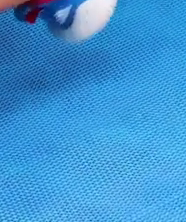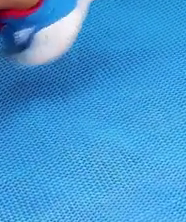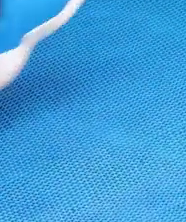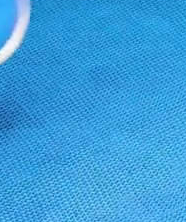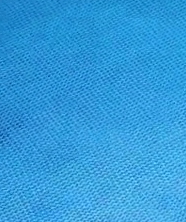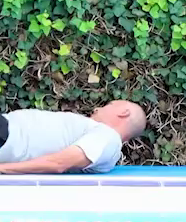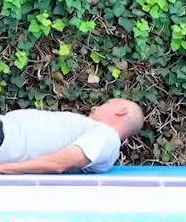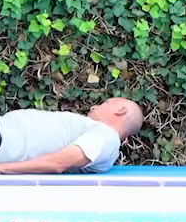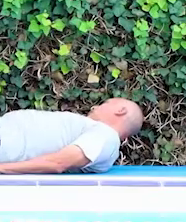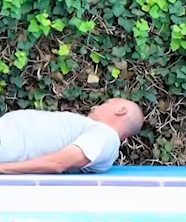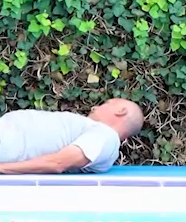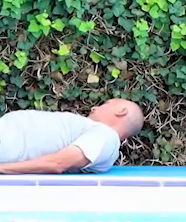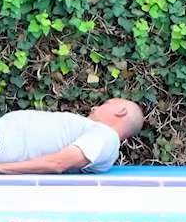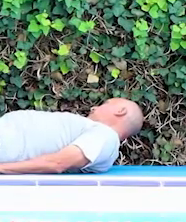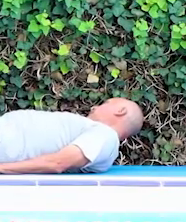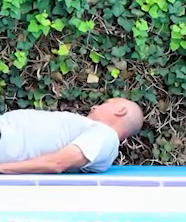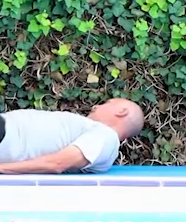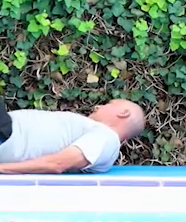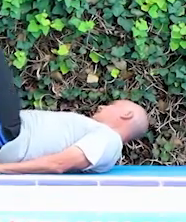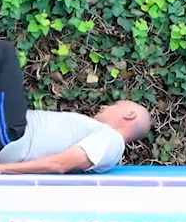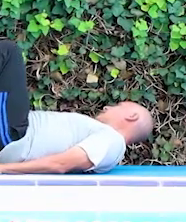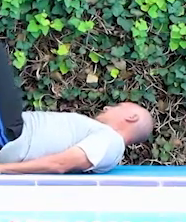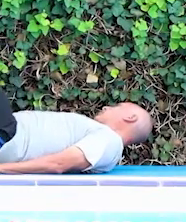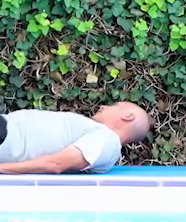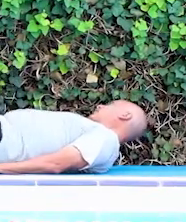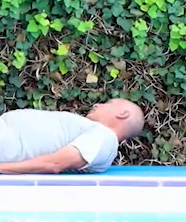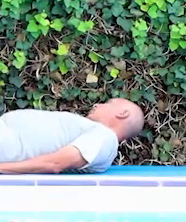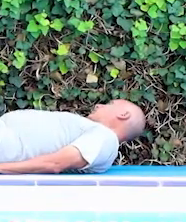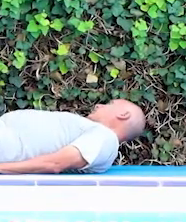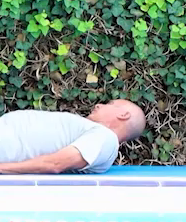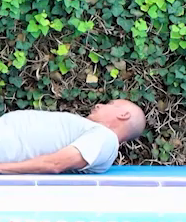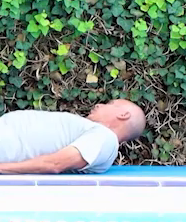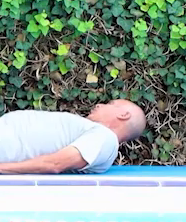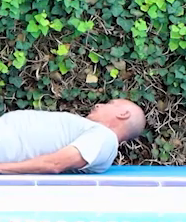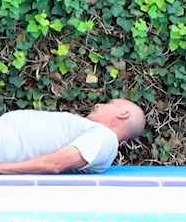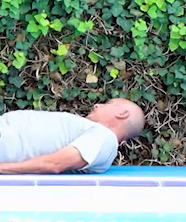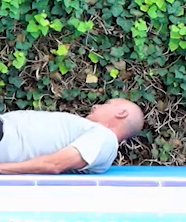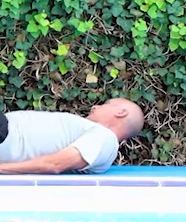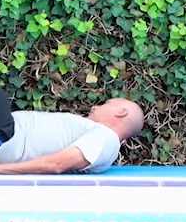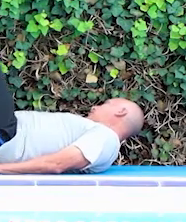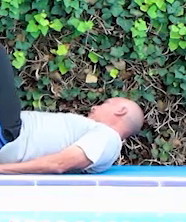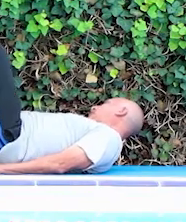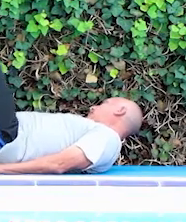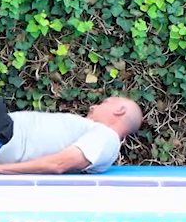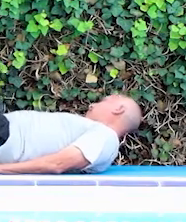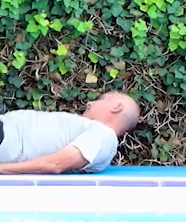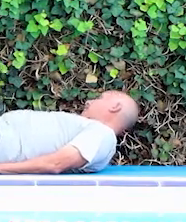Dos. Respira. Trata de que no peguen tus talones. Muy bien.